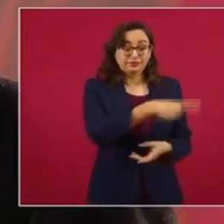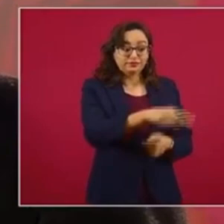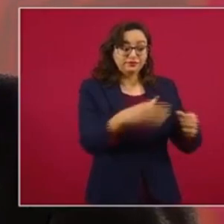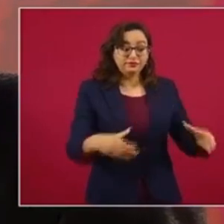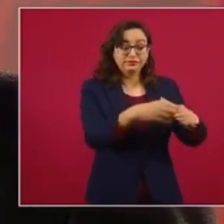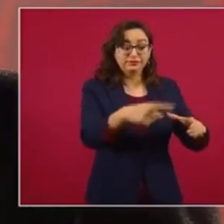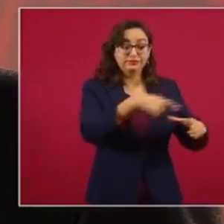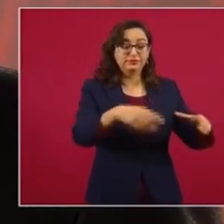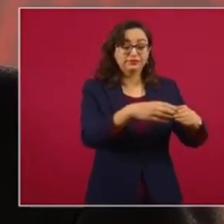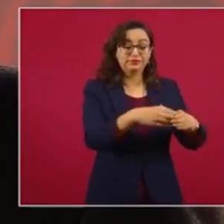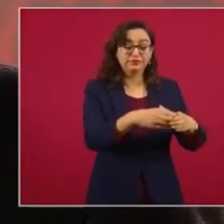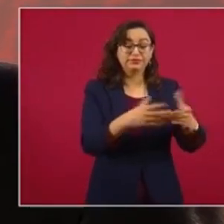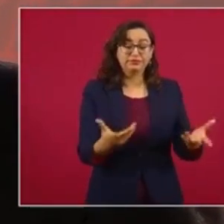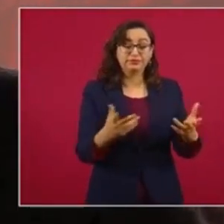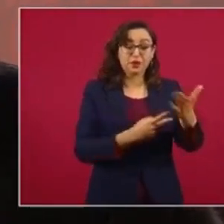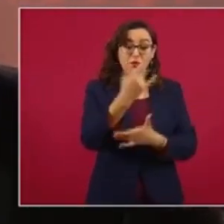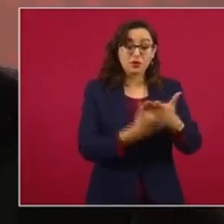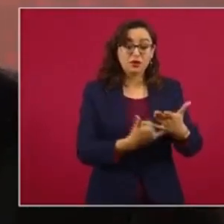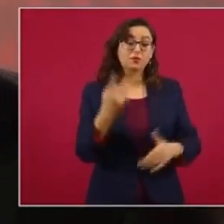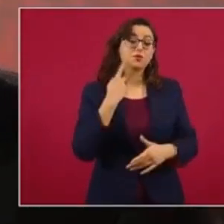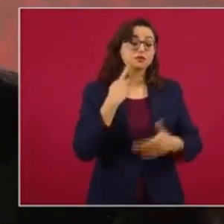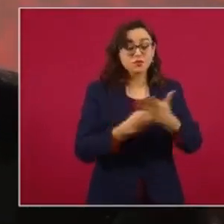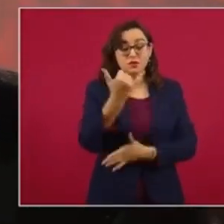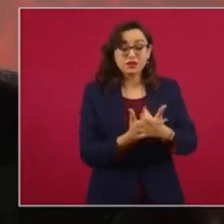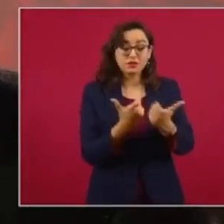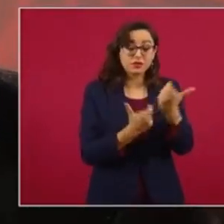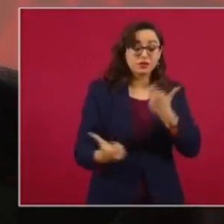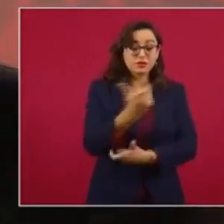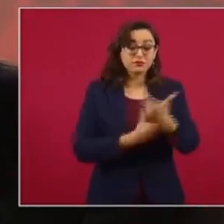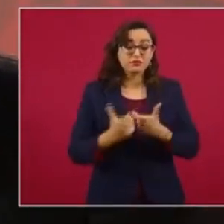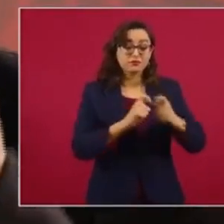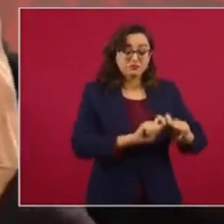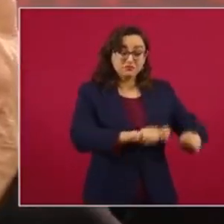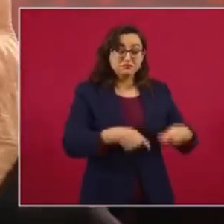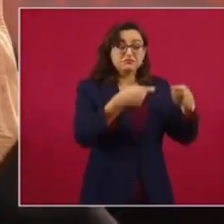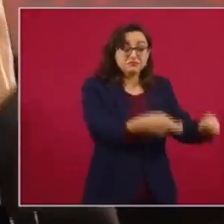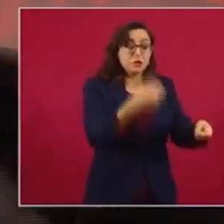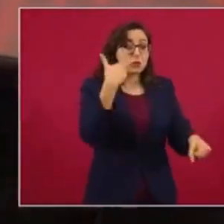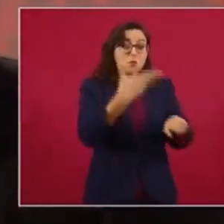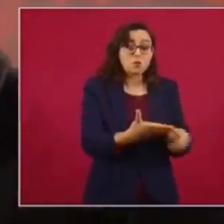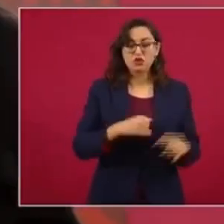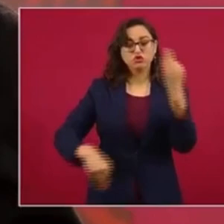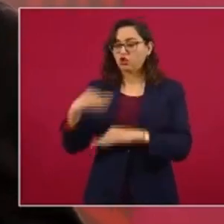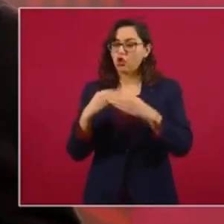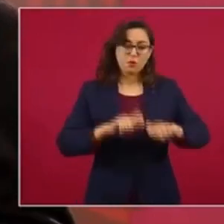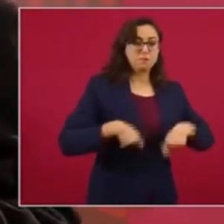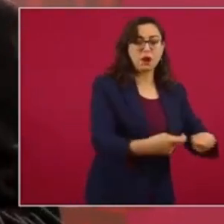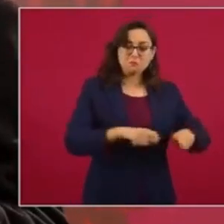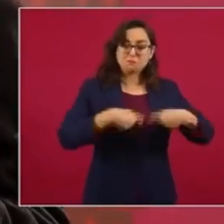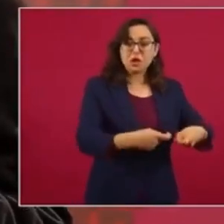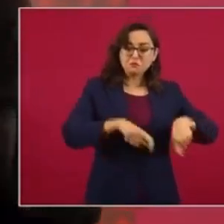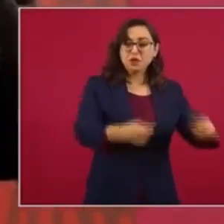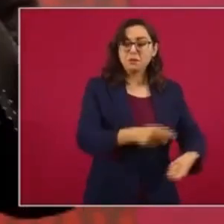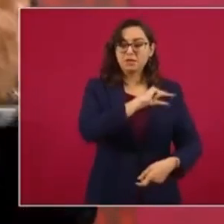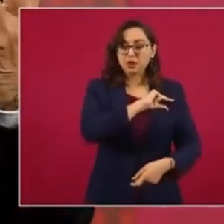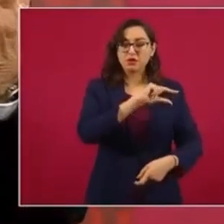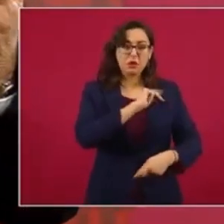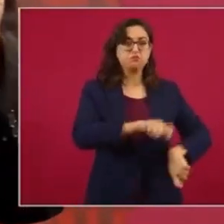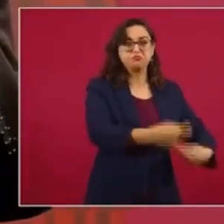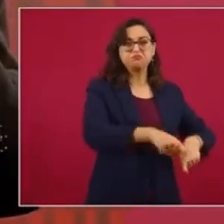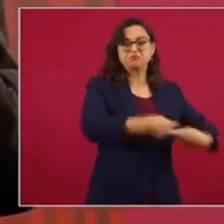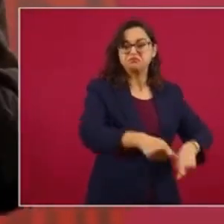la política energética y la política económica durante 40 años y, en vez